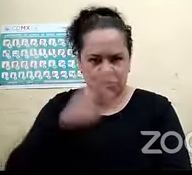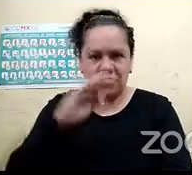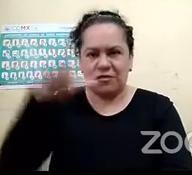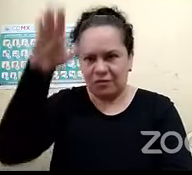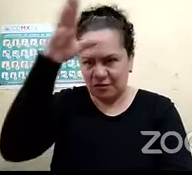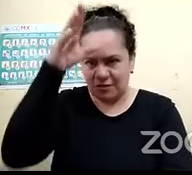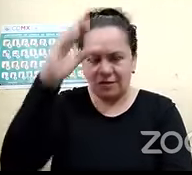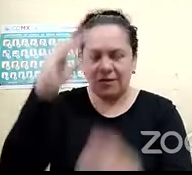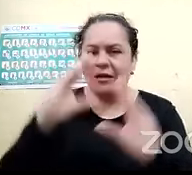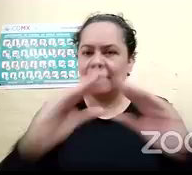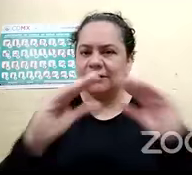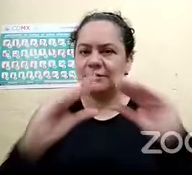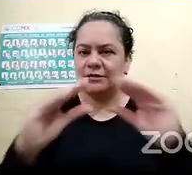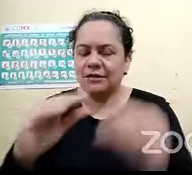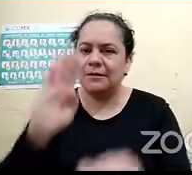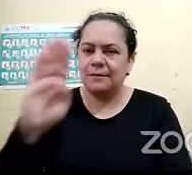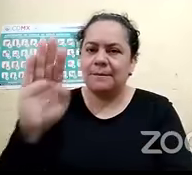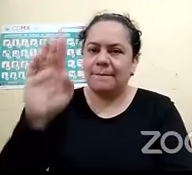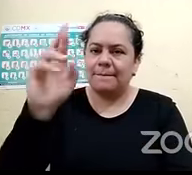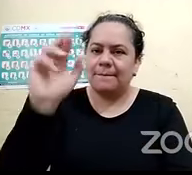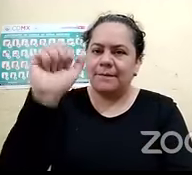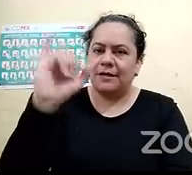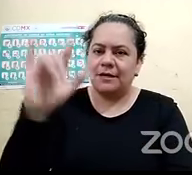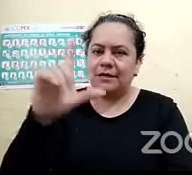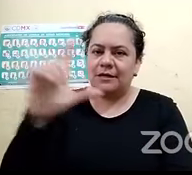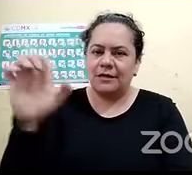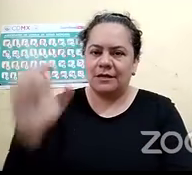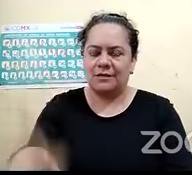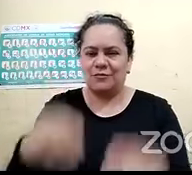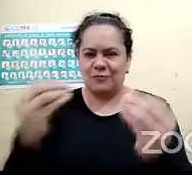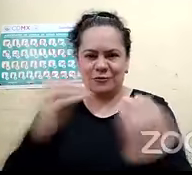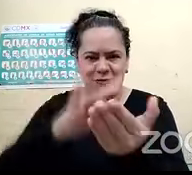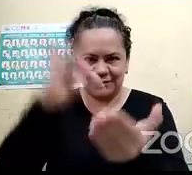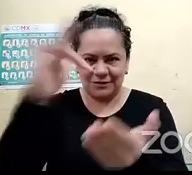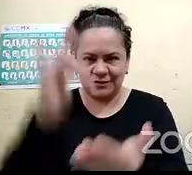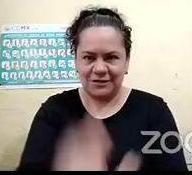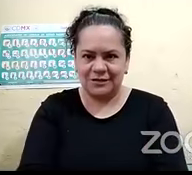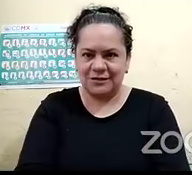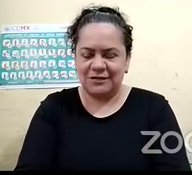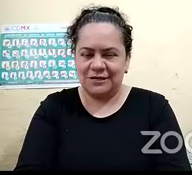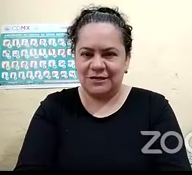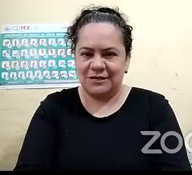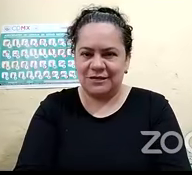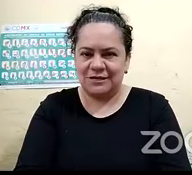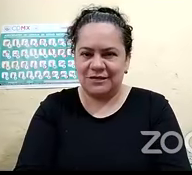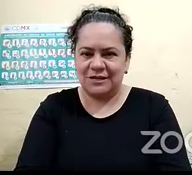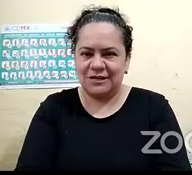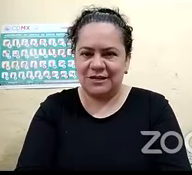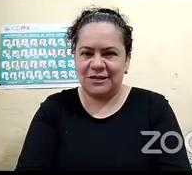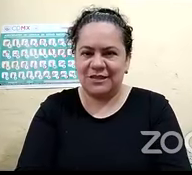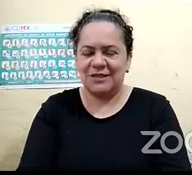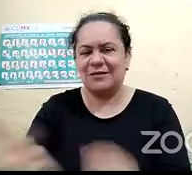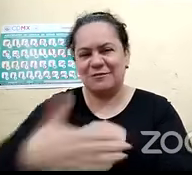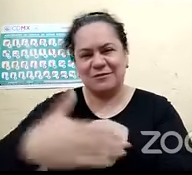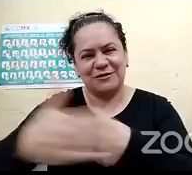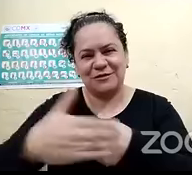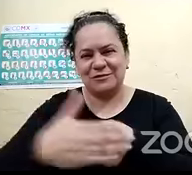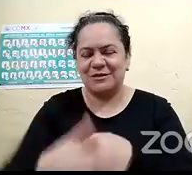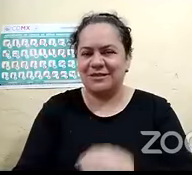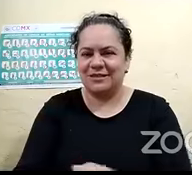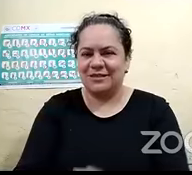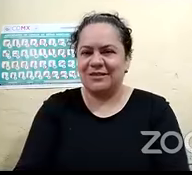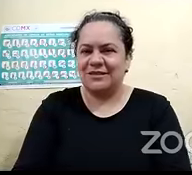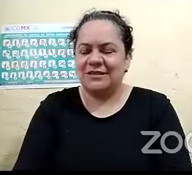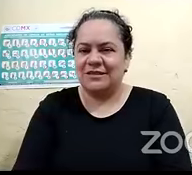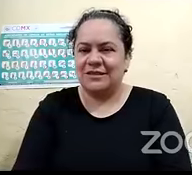les sea posible y muchas gracias por estar aquí los esperamos en una próxima emisión muchísimas